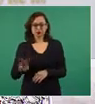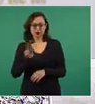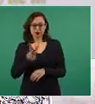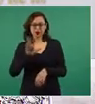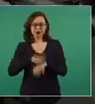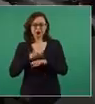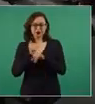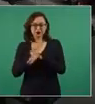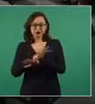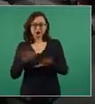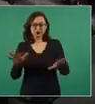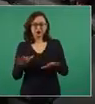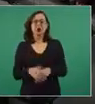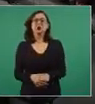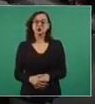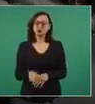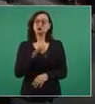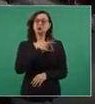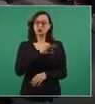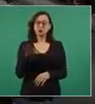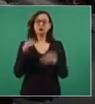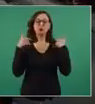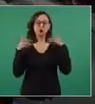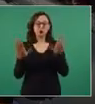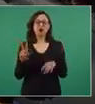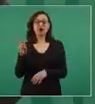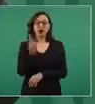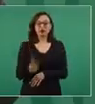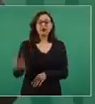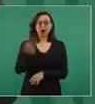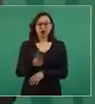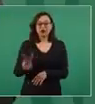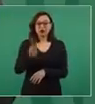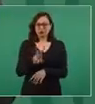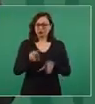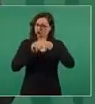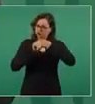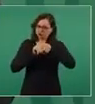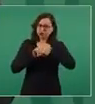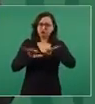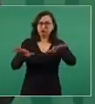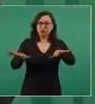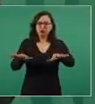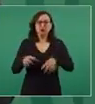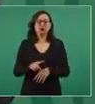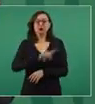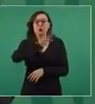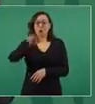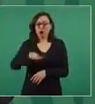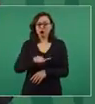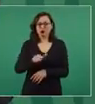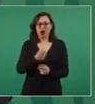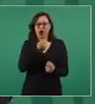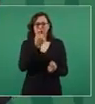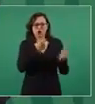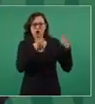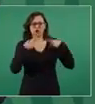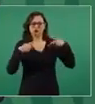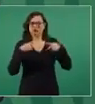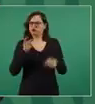Sí, el viernes puede ser y les da tiempo por si hay solicitud de réplica para